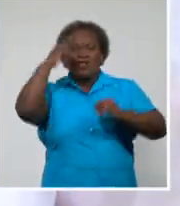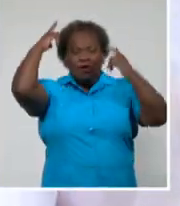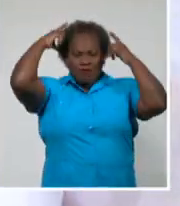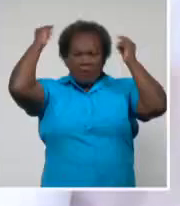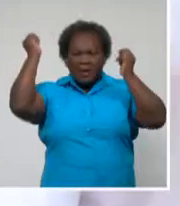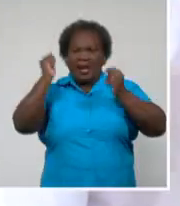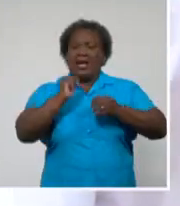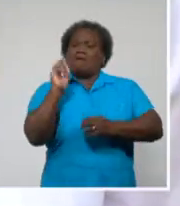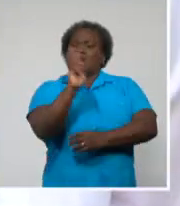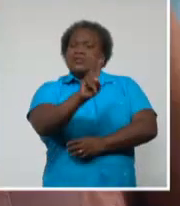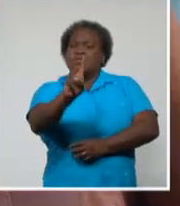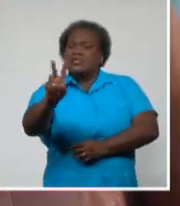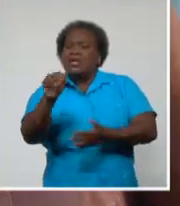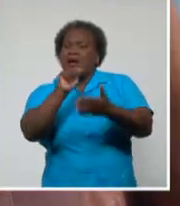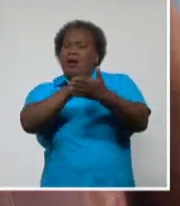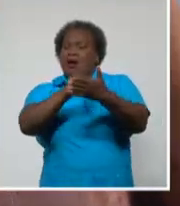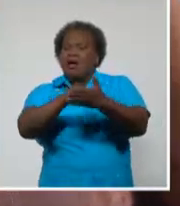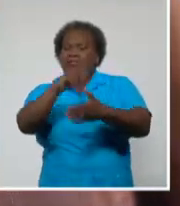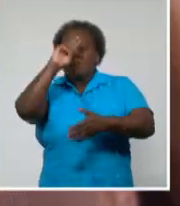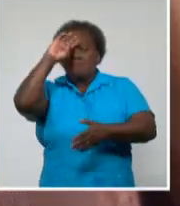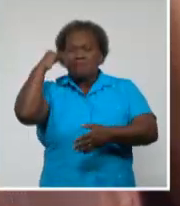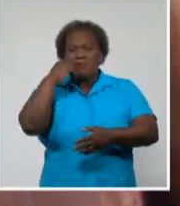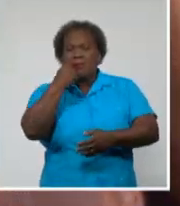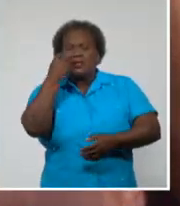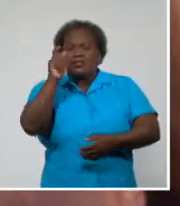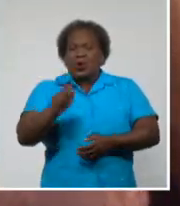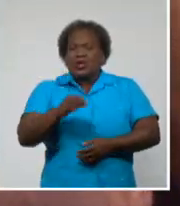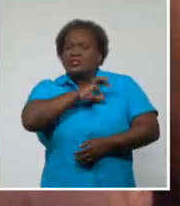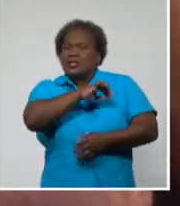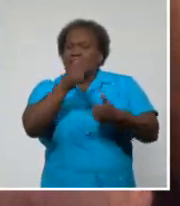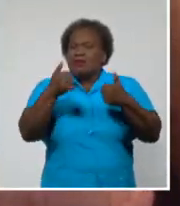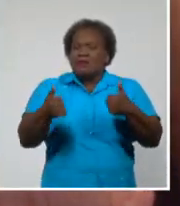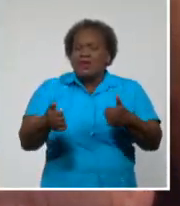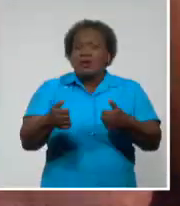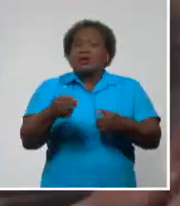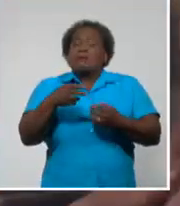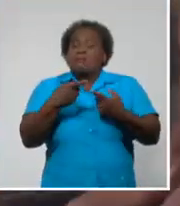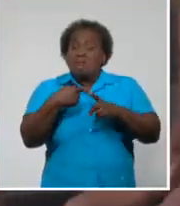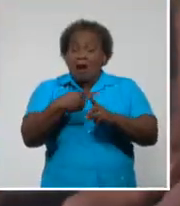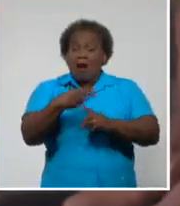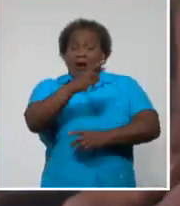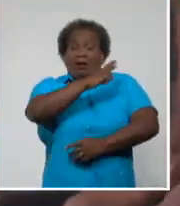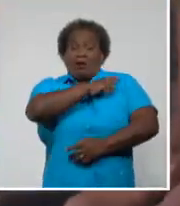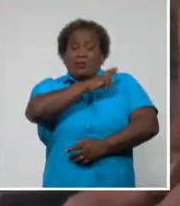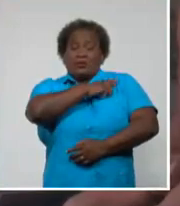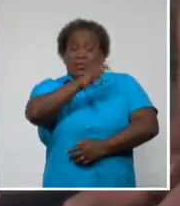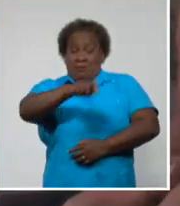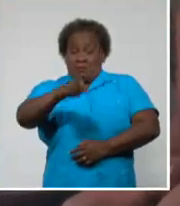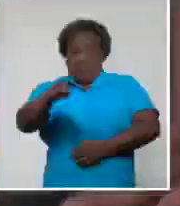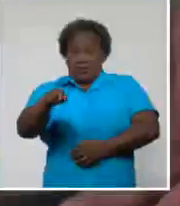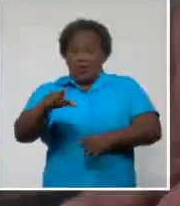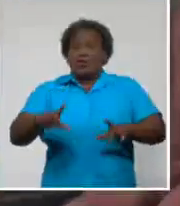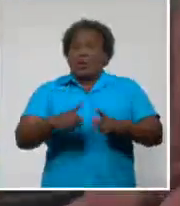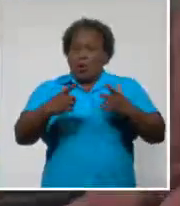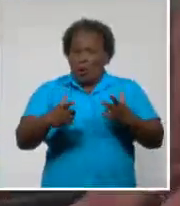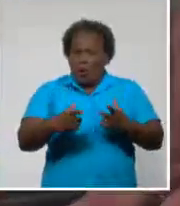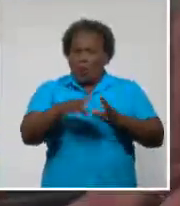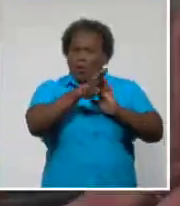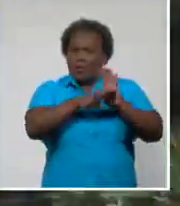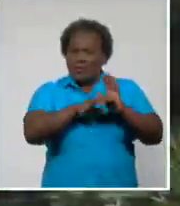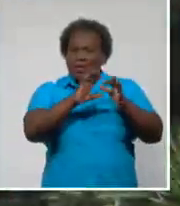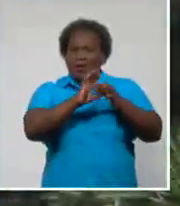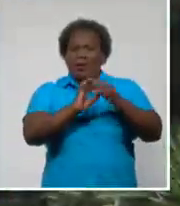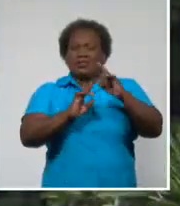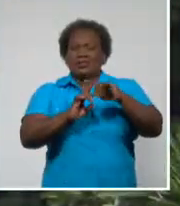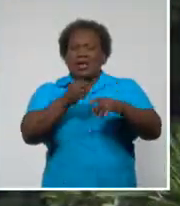activo, pero sobre todo con la responsabilidad individual y ciudadana de los habitantes de esta región del país. Desde Guantánamo, Miguel